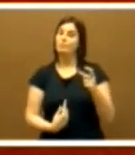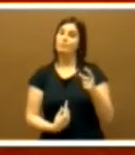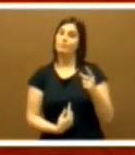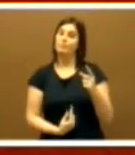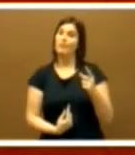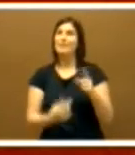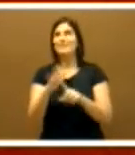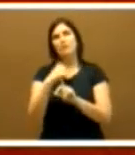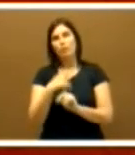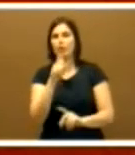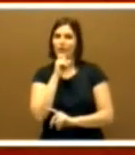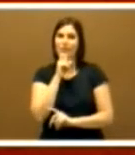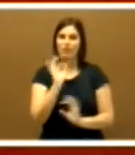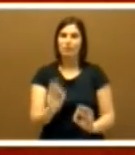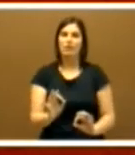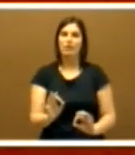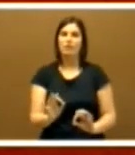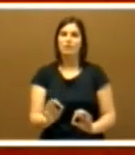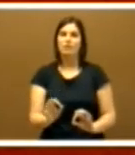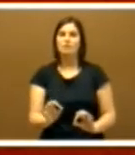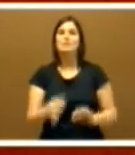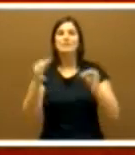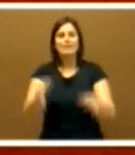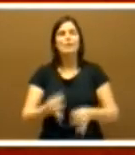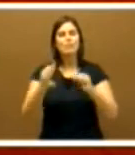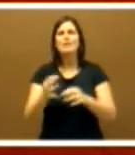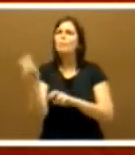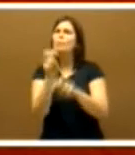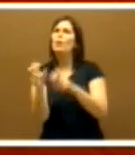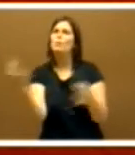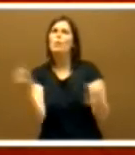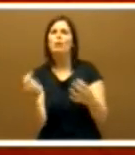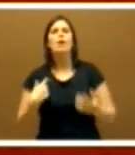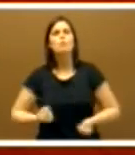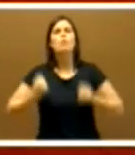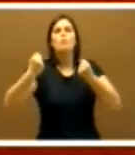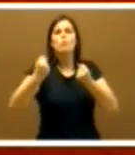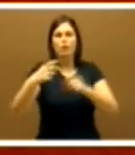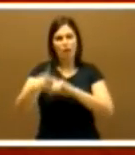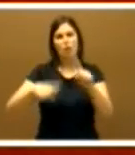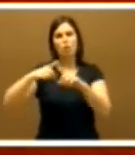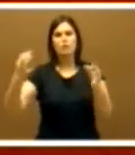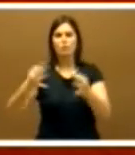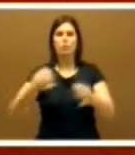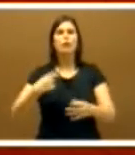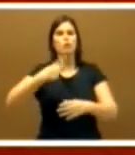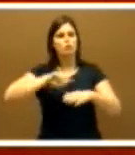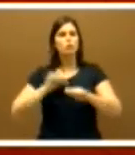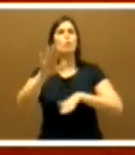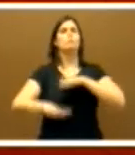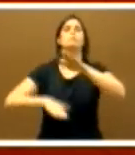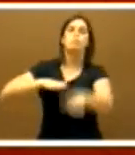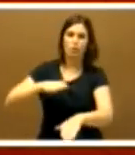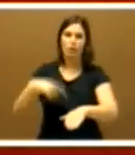no fáciles, hemos sabido dotarnos siempre de la fuerza necesaria para salir adelante y salir reforzados de las